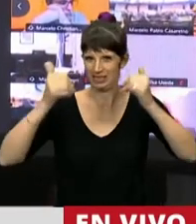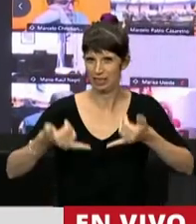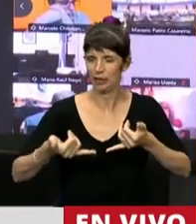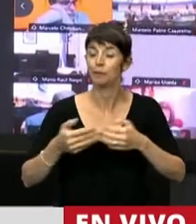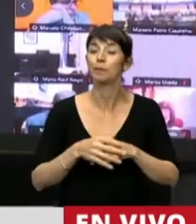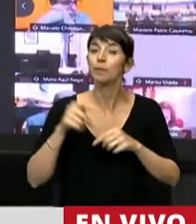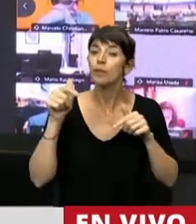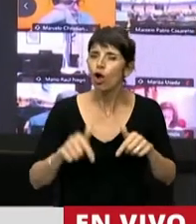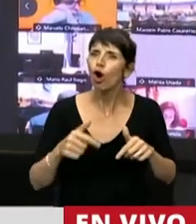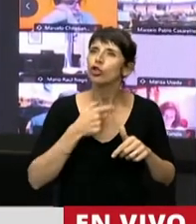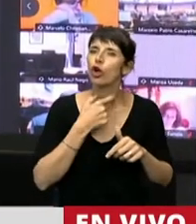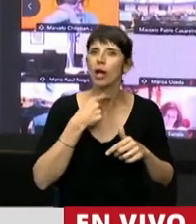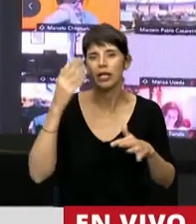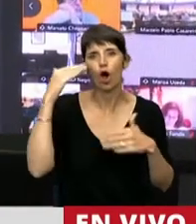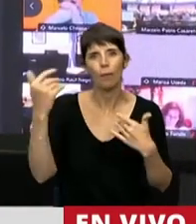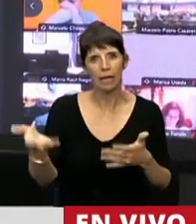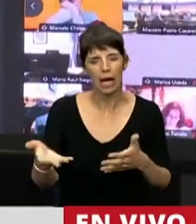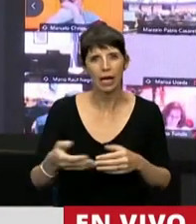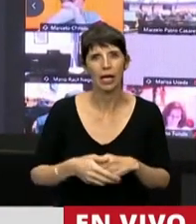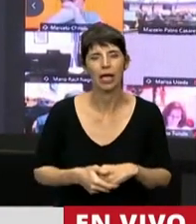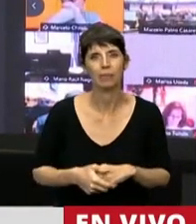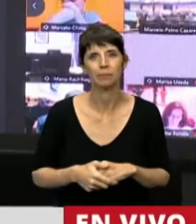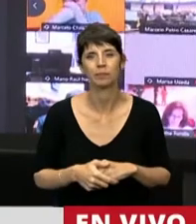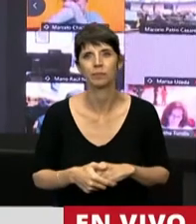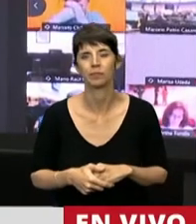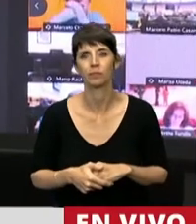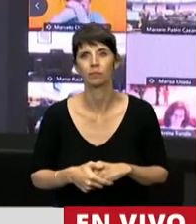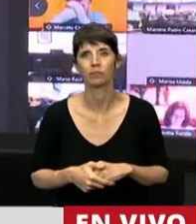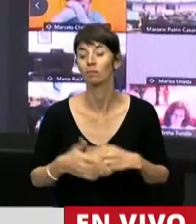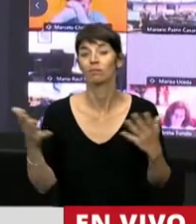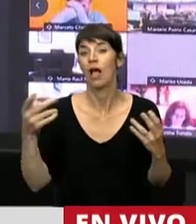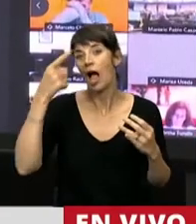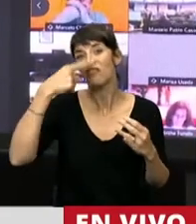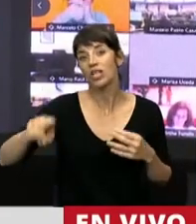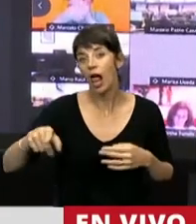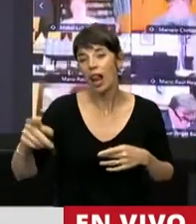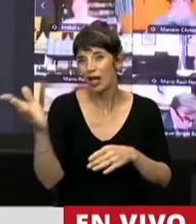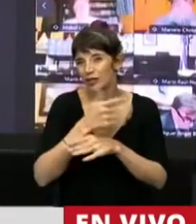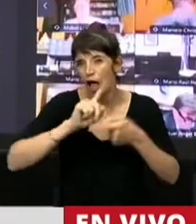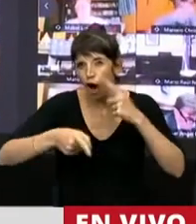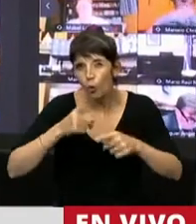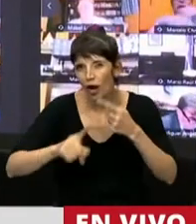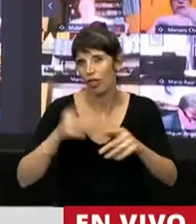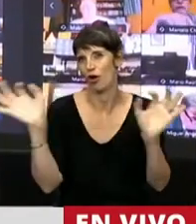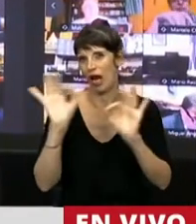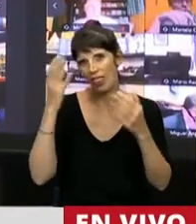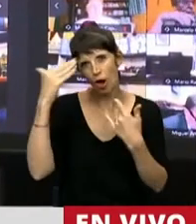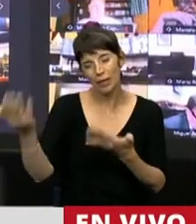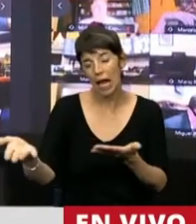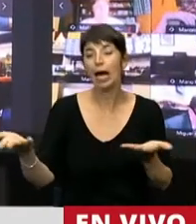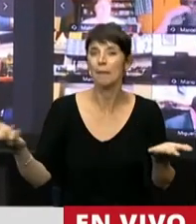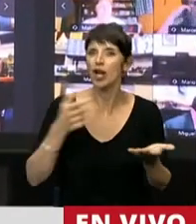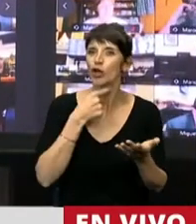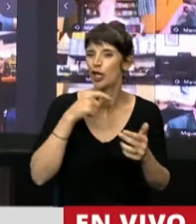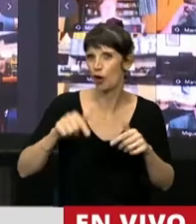un homenaje. Desgraciadamente, bueno, se acordó que no había homenajes, pero voy a